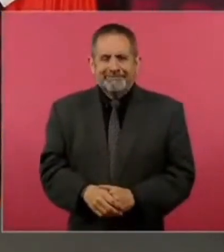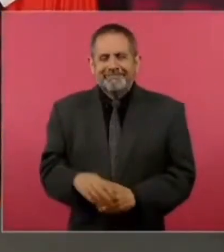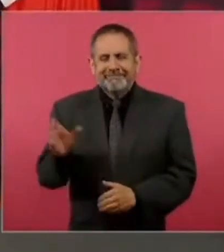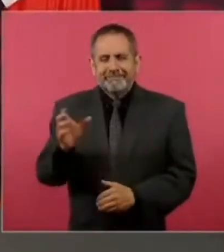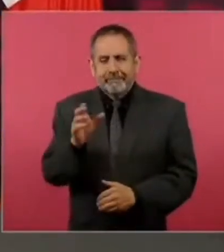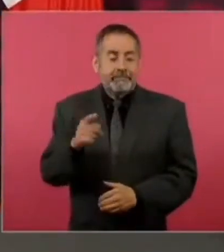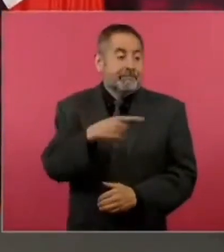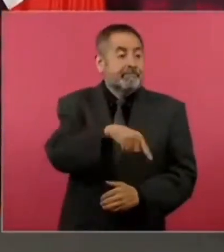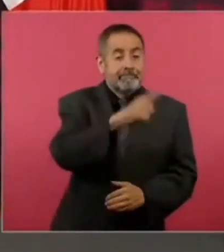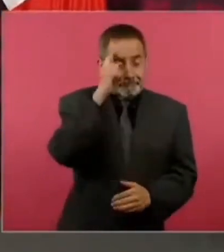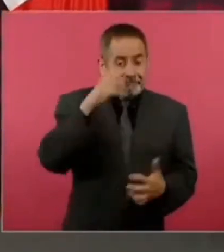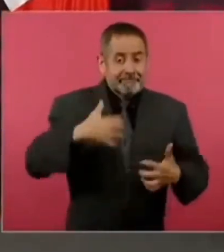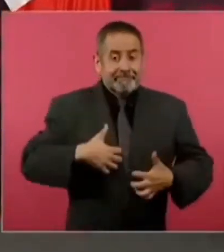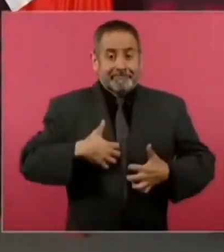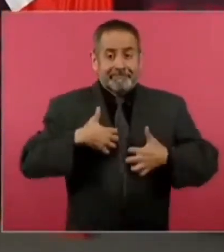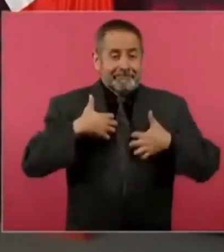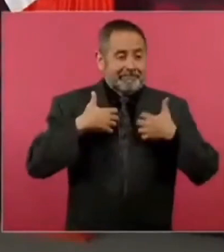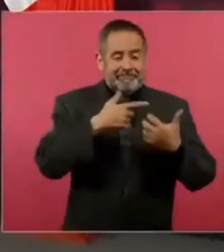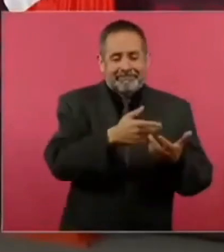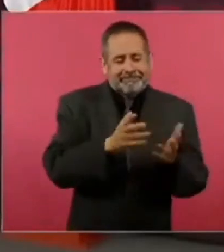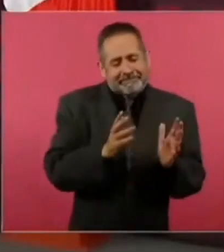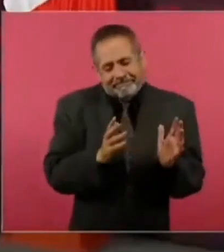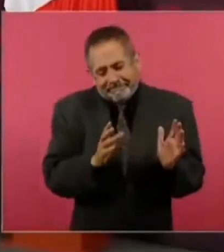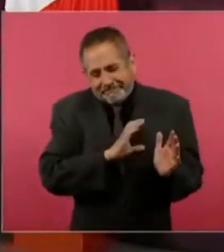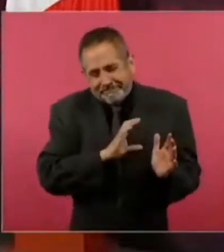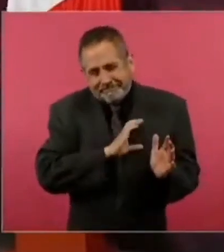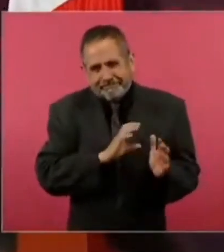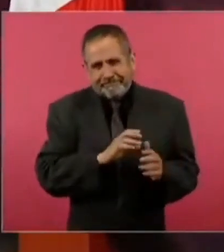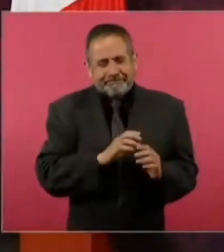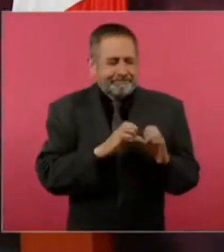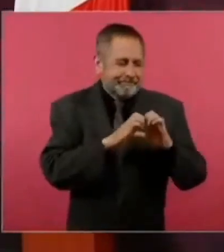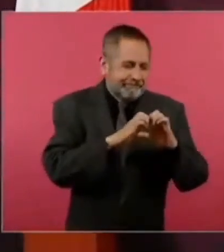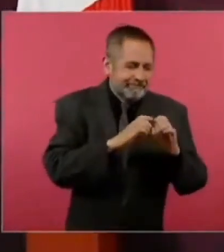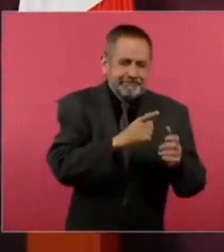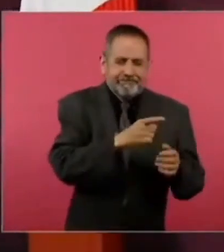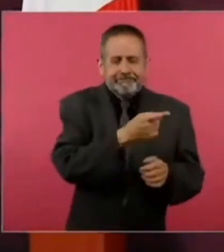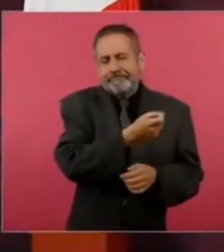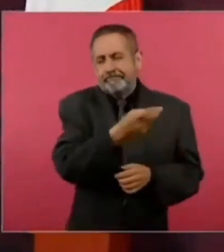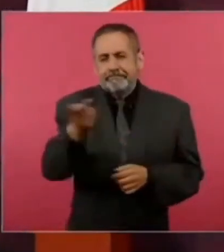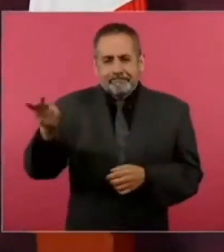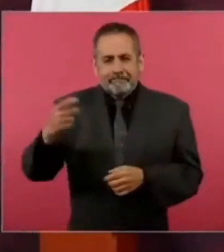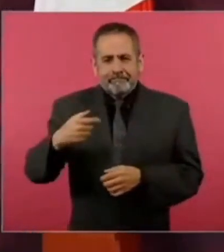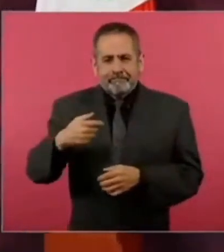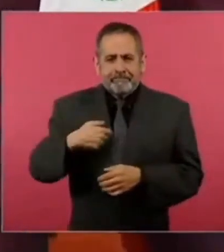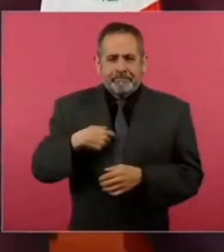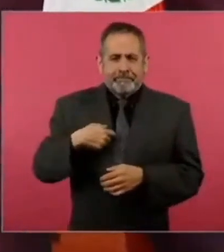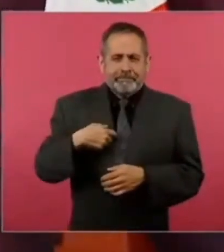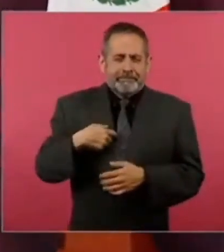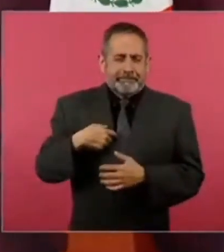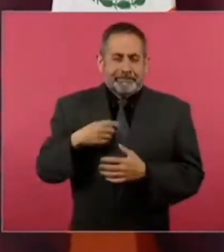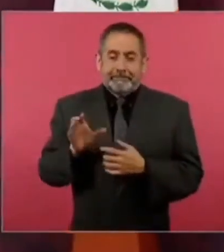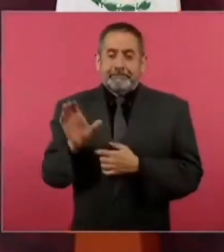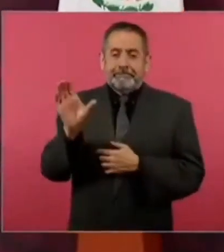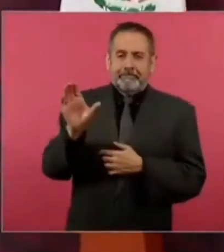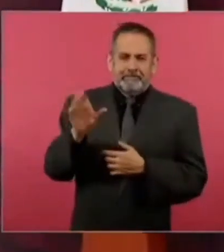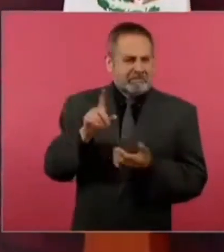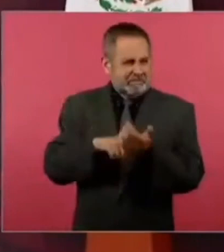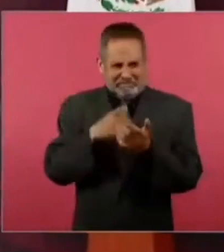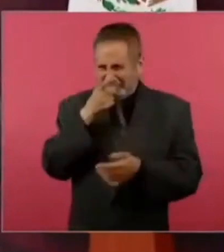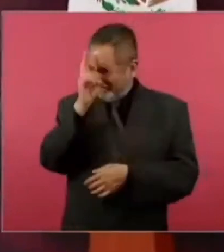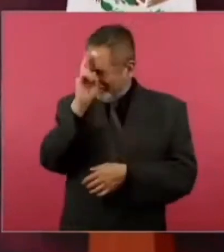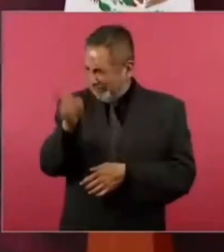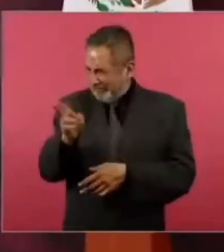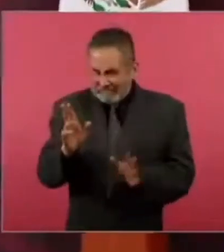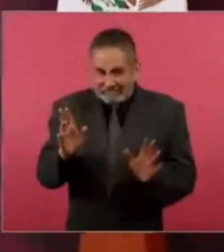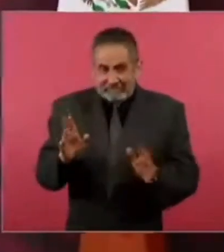Se enojan mucho, mamacita linda, pero corazón, se enojan mucho cuando pongo esto. Está prohibido.